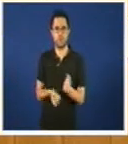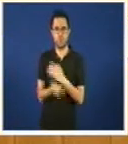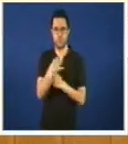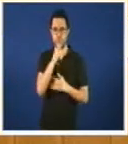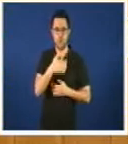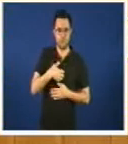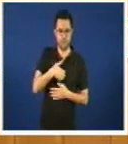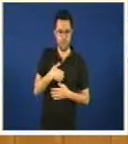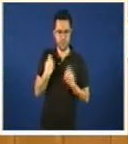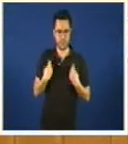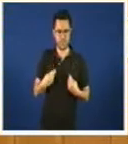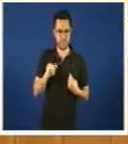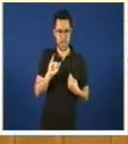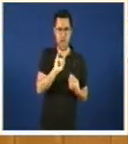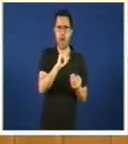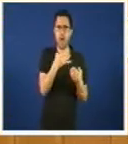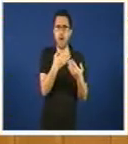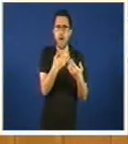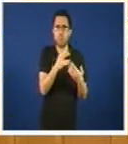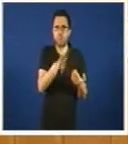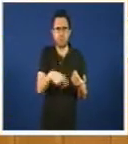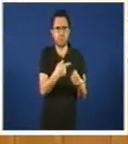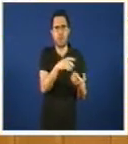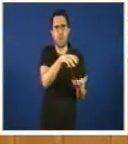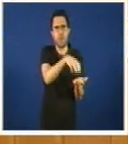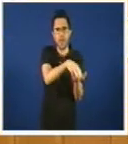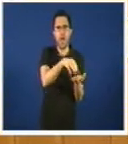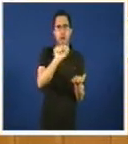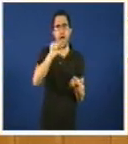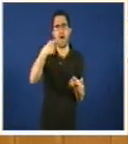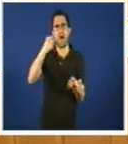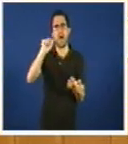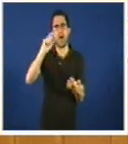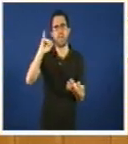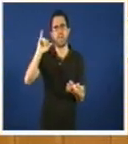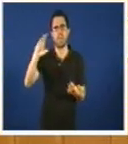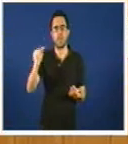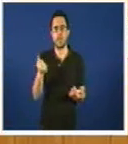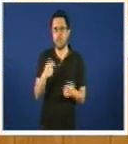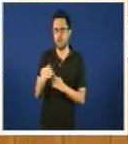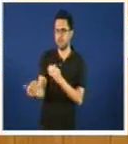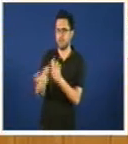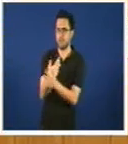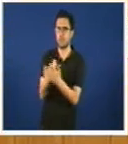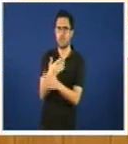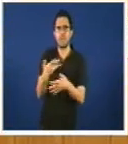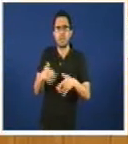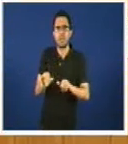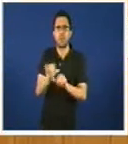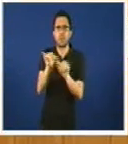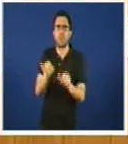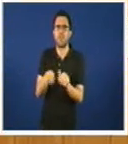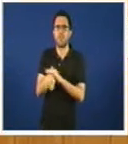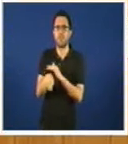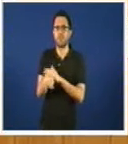señor consellero explíquenos este non nos clarifican calé o modelo de xestión lembrolle o que decía o seu programa o seu